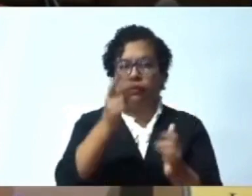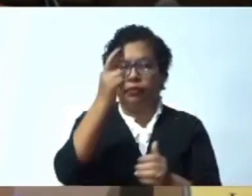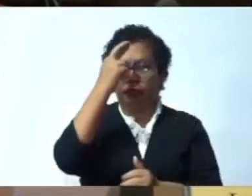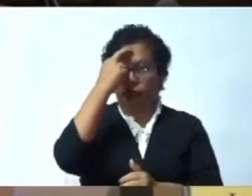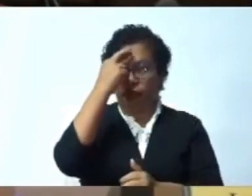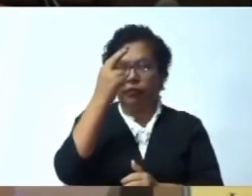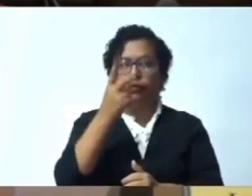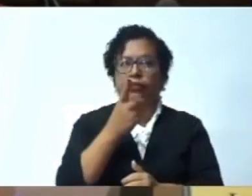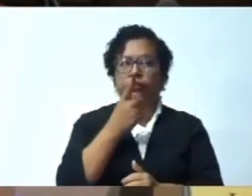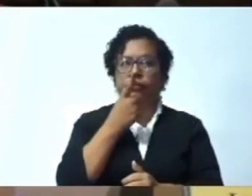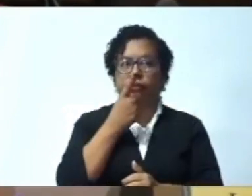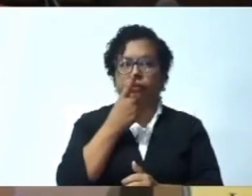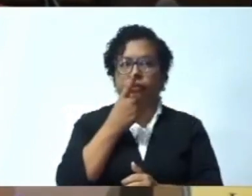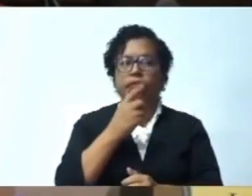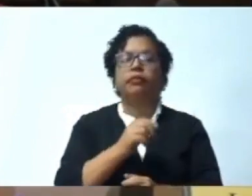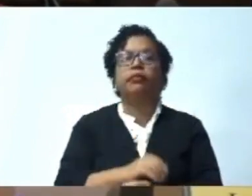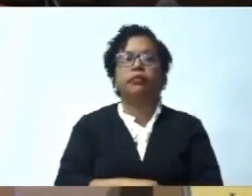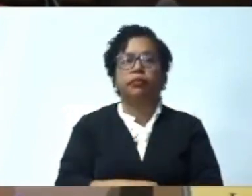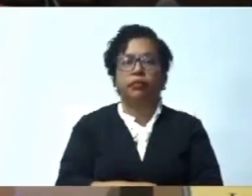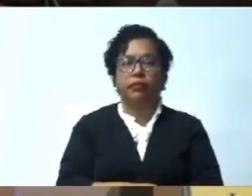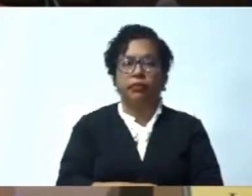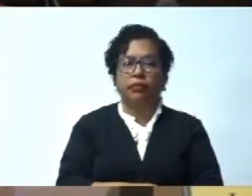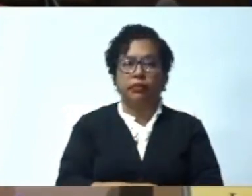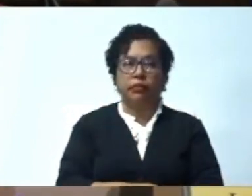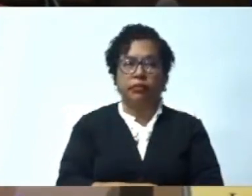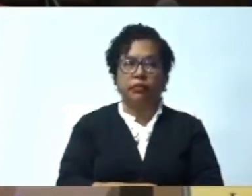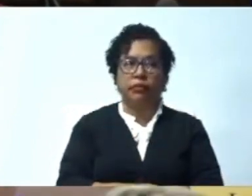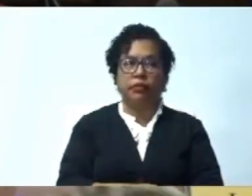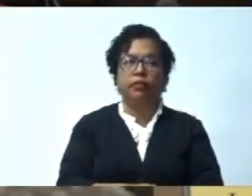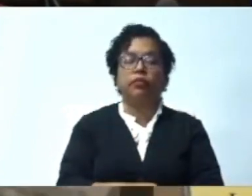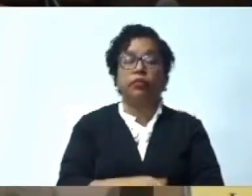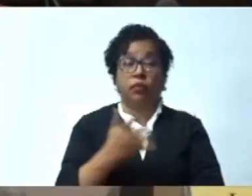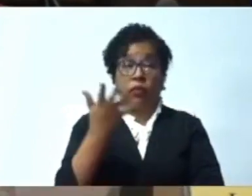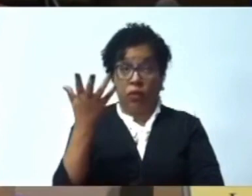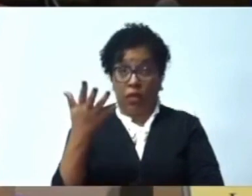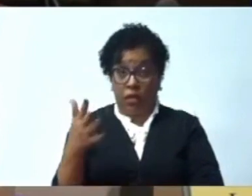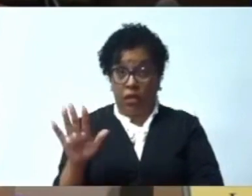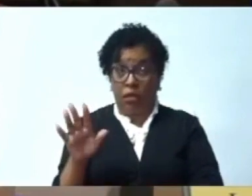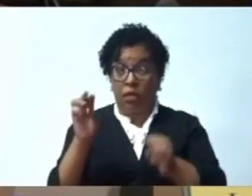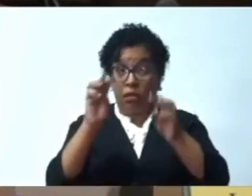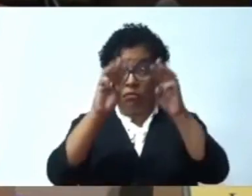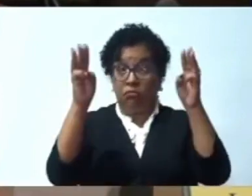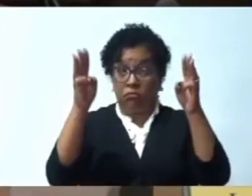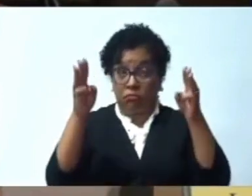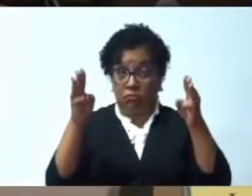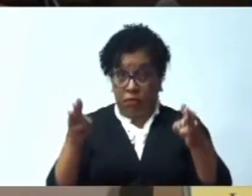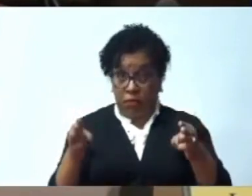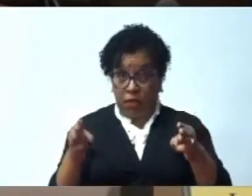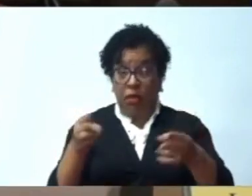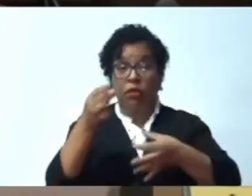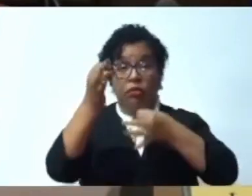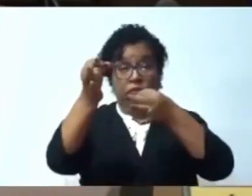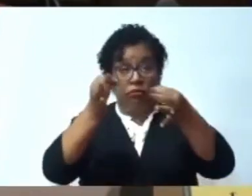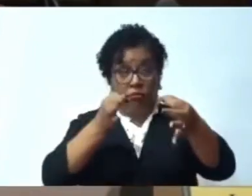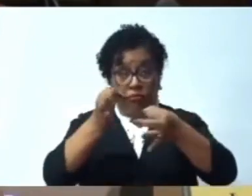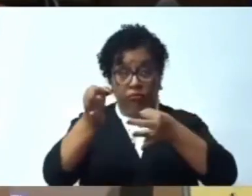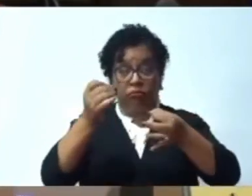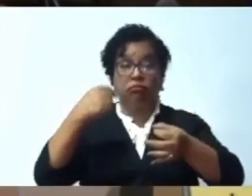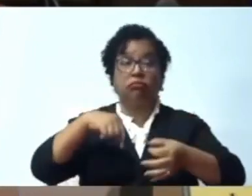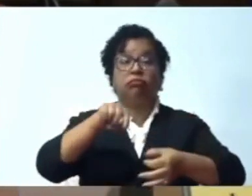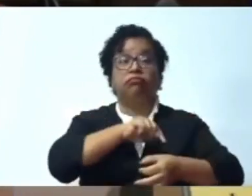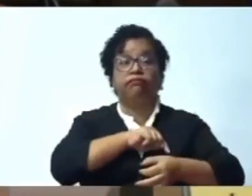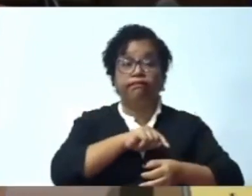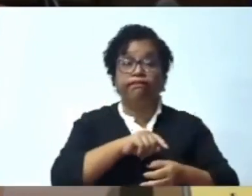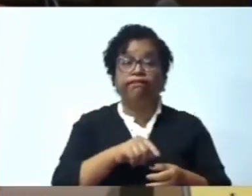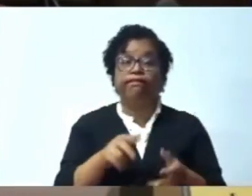ello que nosotros, después de escuchar a Antonio El Monte, también invitamos a los representantes del